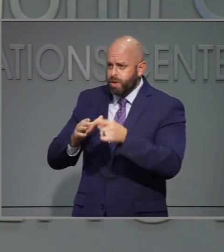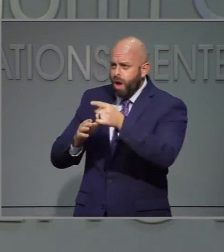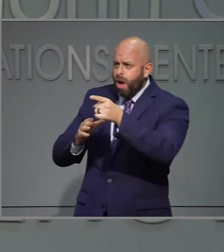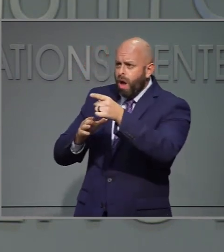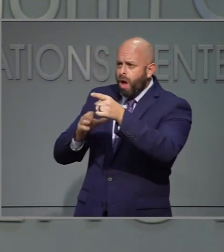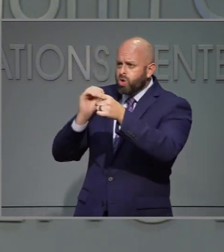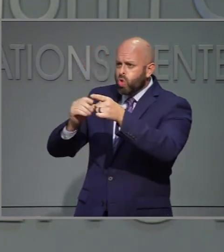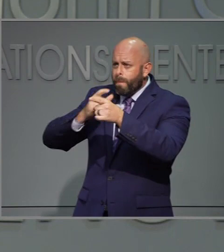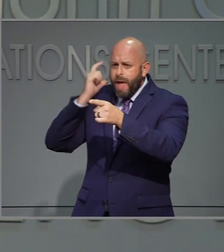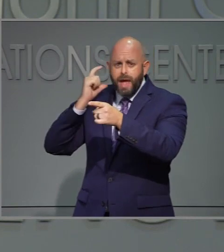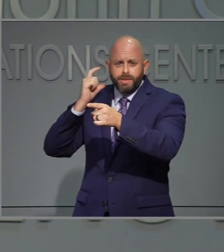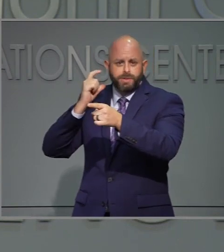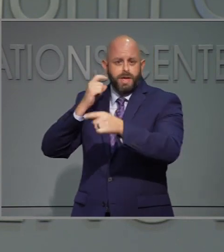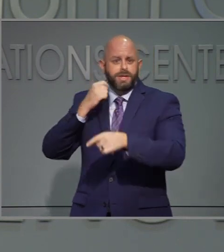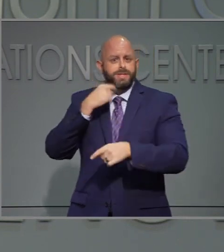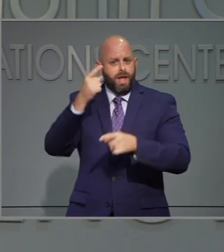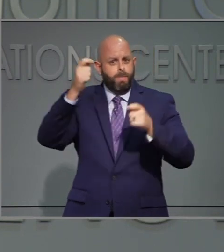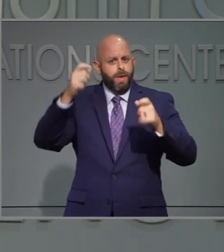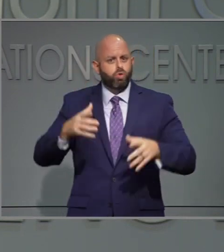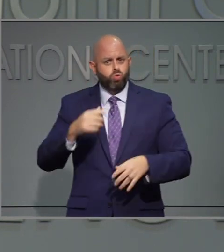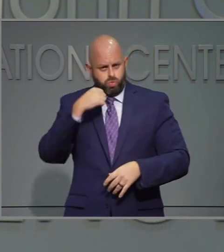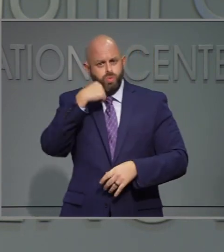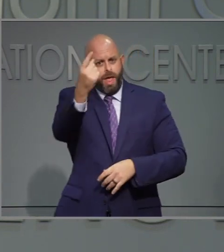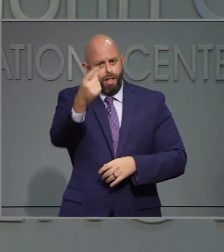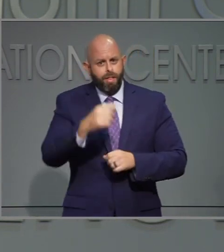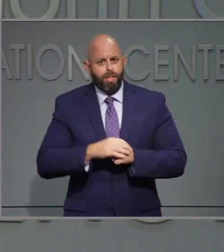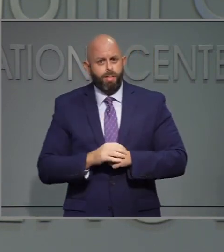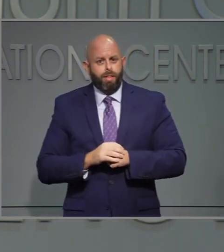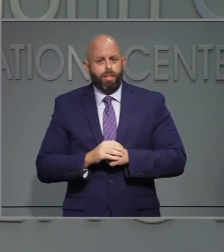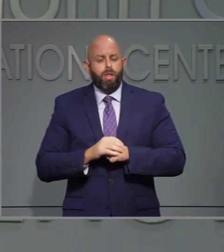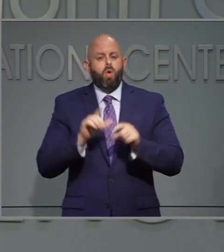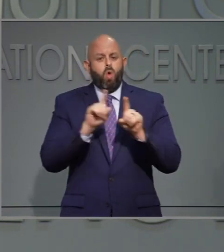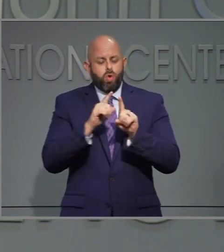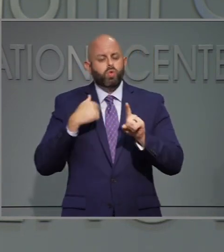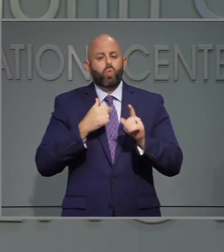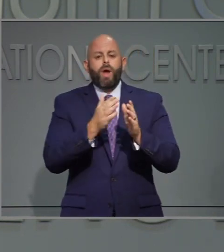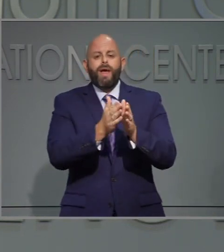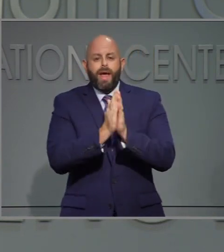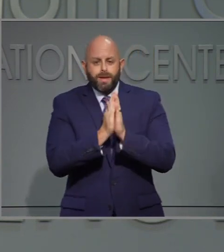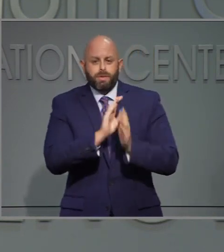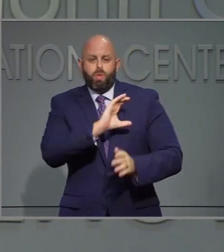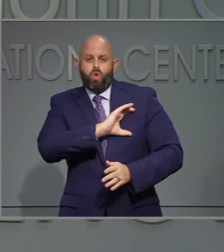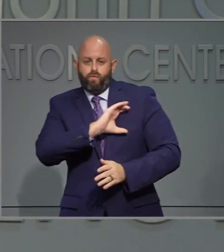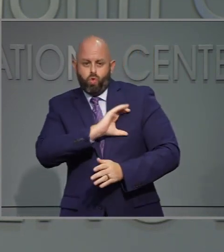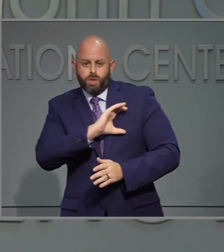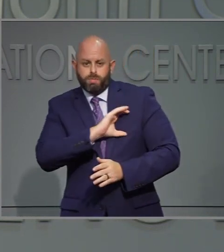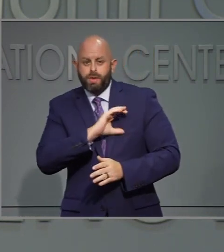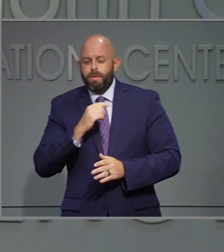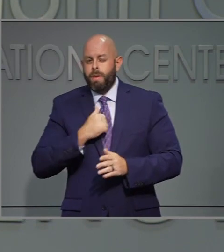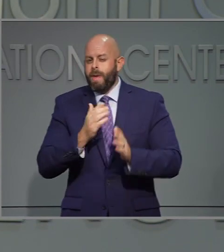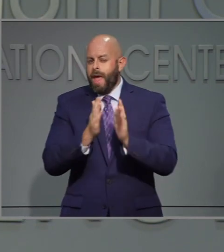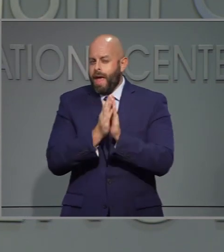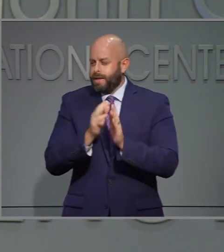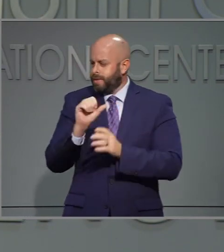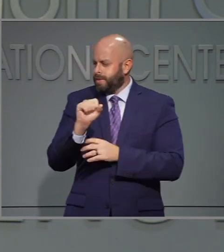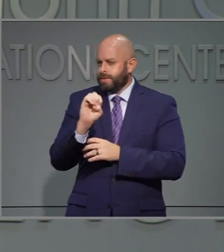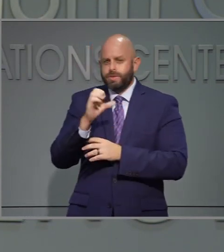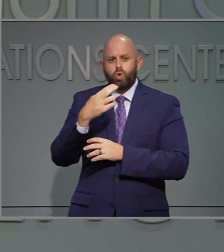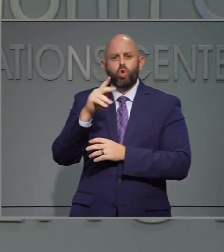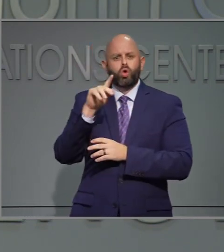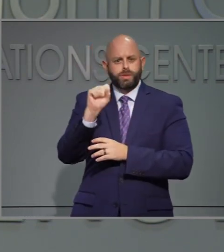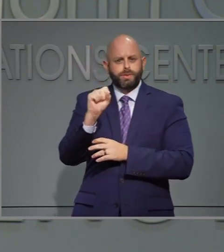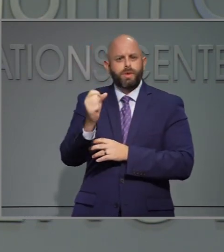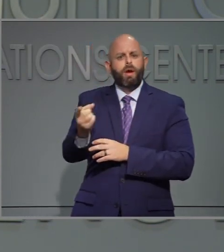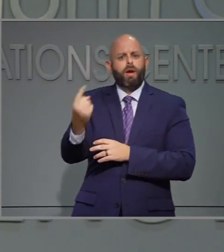que por favor le digan a los dueños o a los gerentes. También el tan informar a las